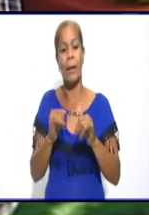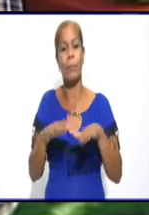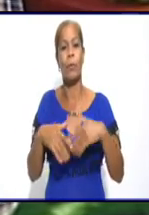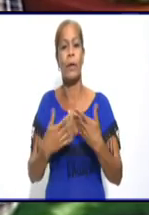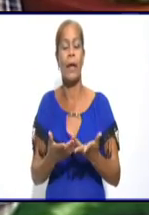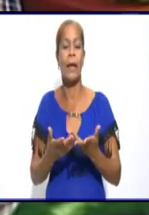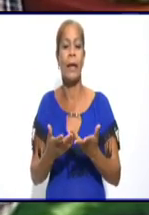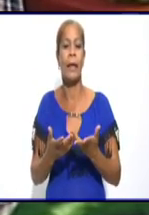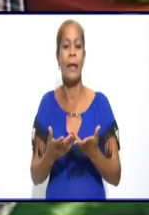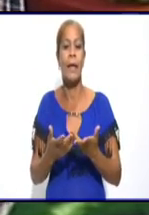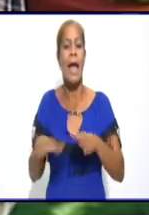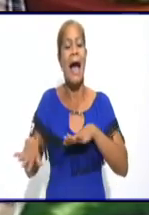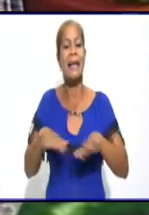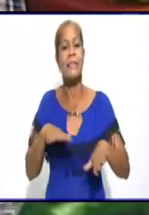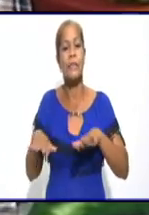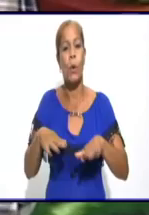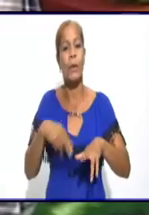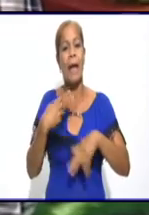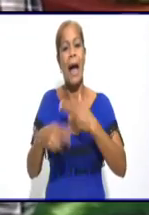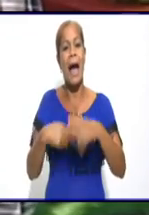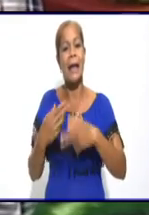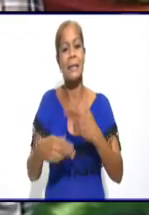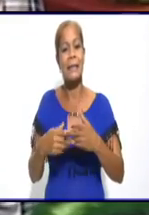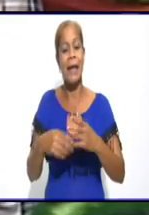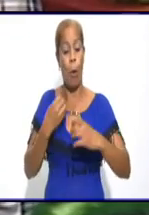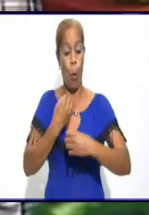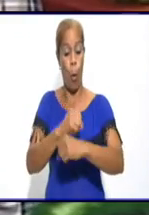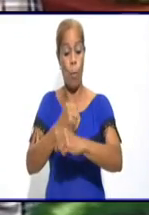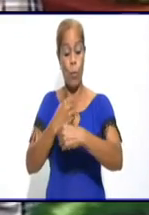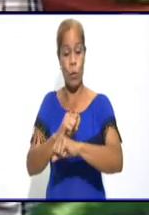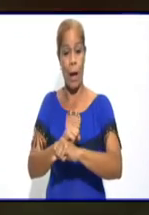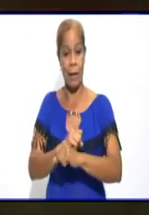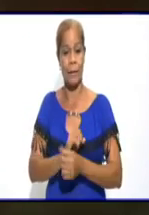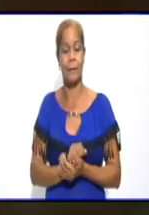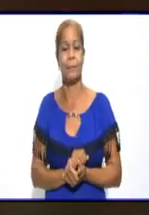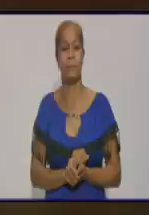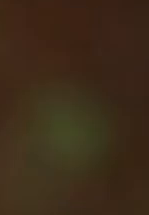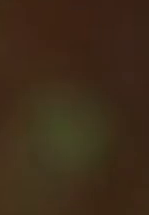comunales previo al Día de las Madres este domingo.